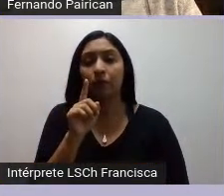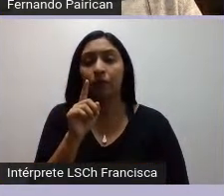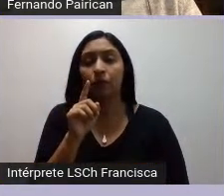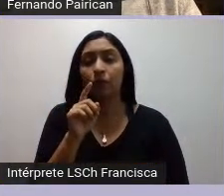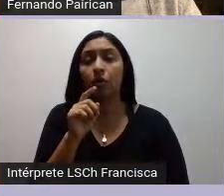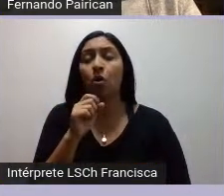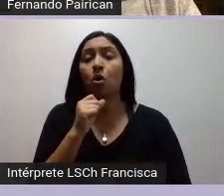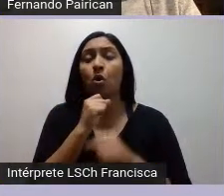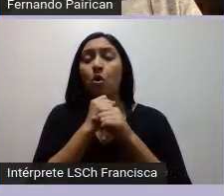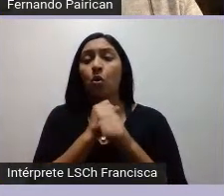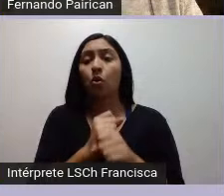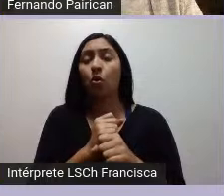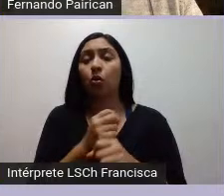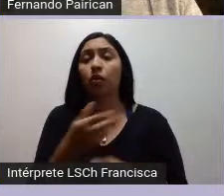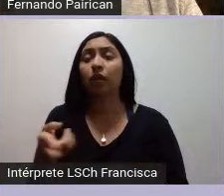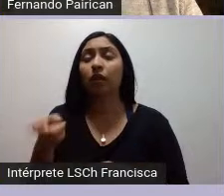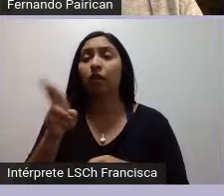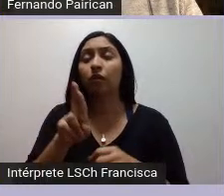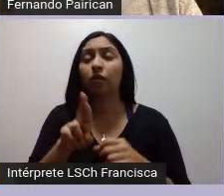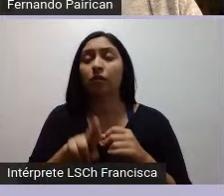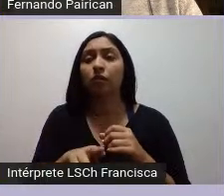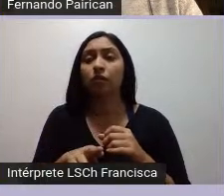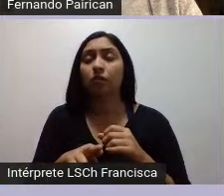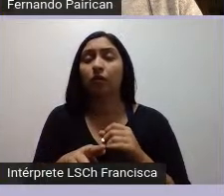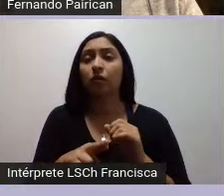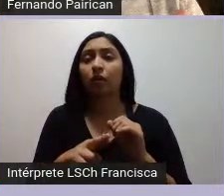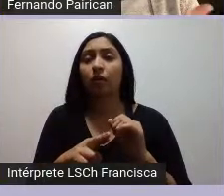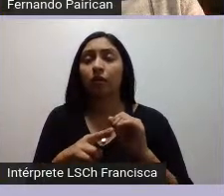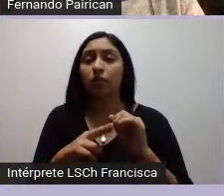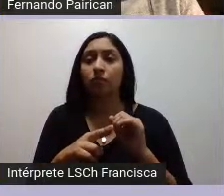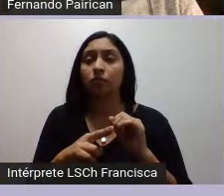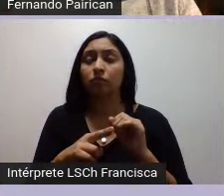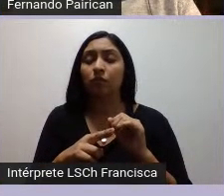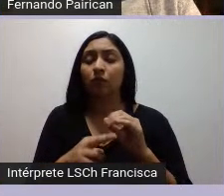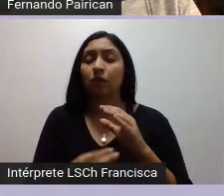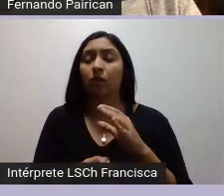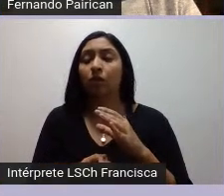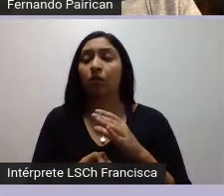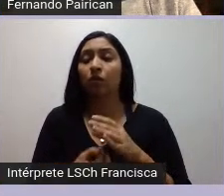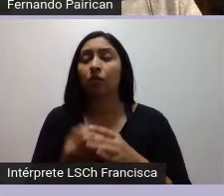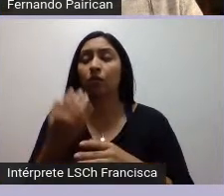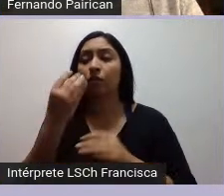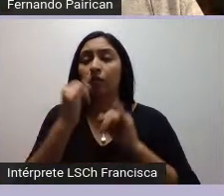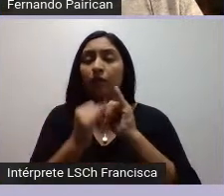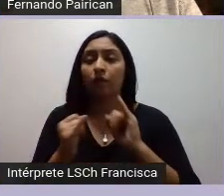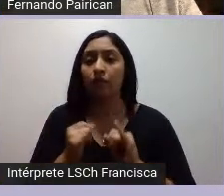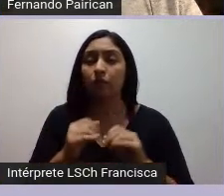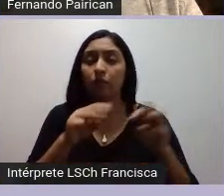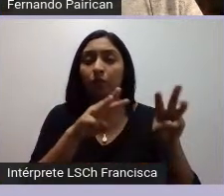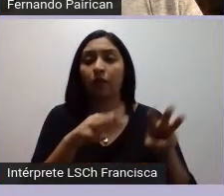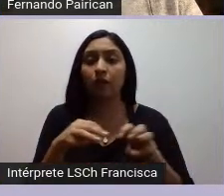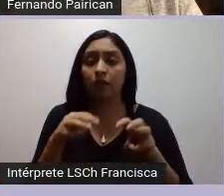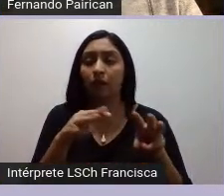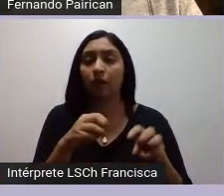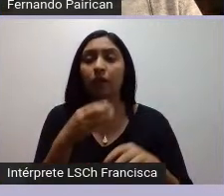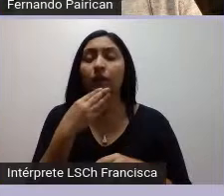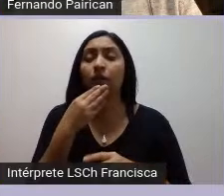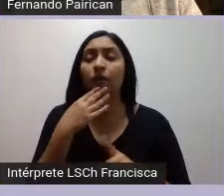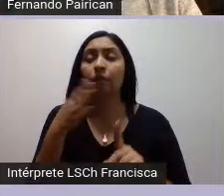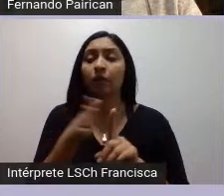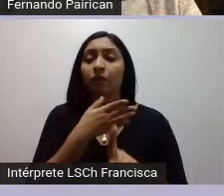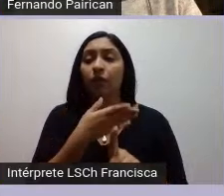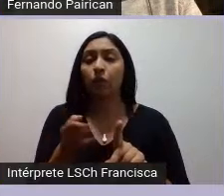que impulsa la dictadura militar y la violencia la violencia de los derechos humanos que genera la dictadura va a generar